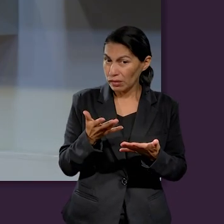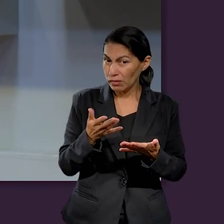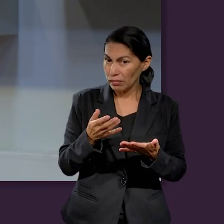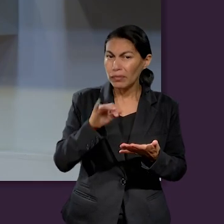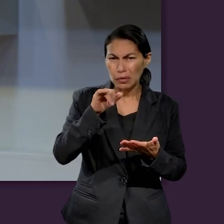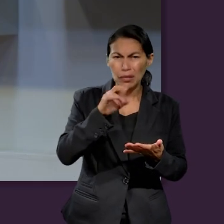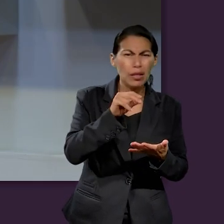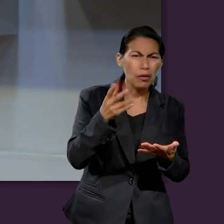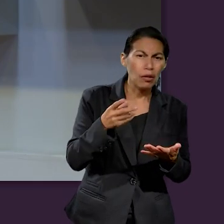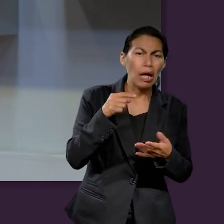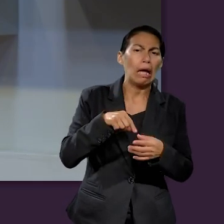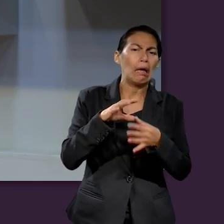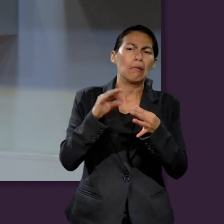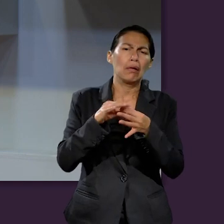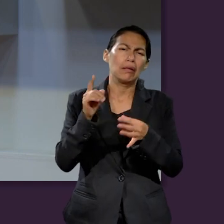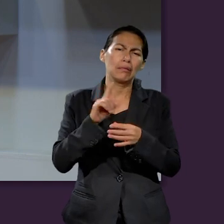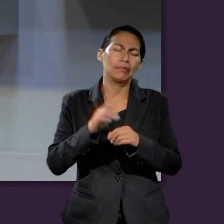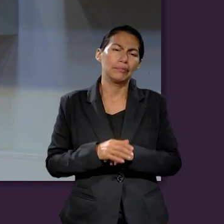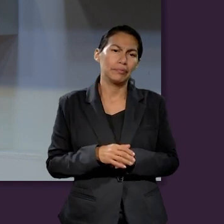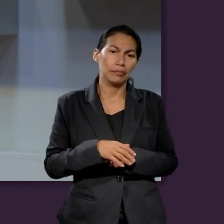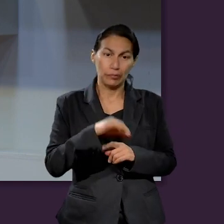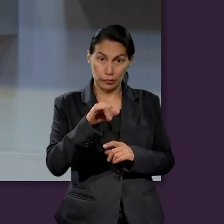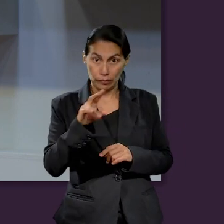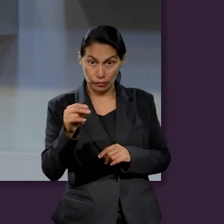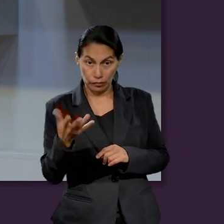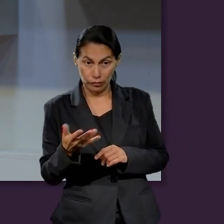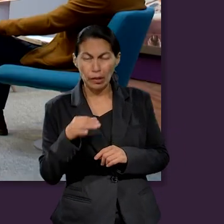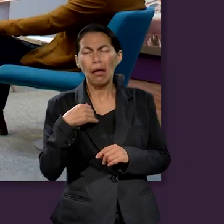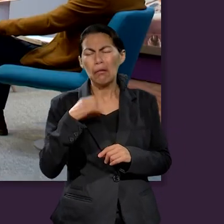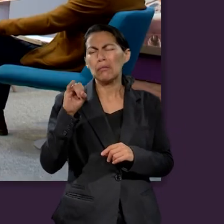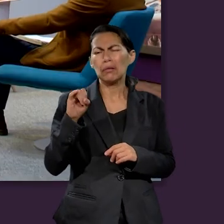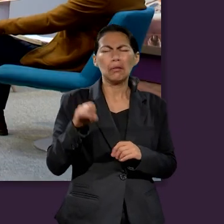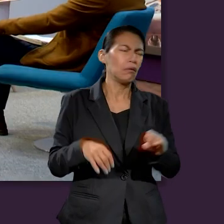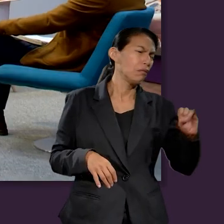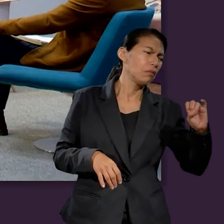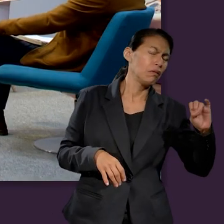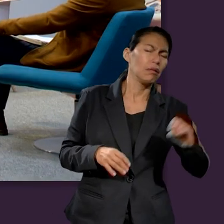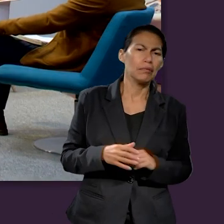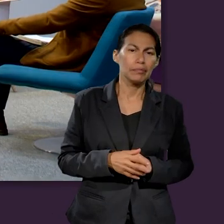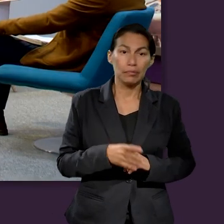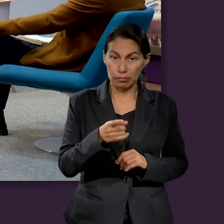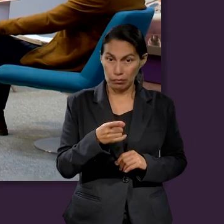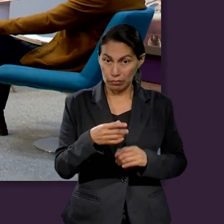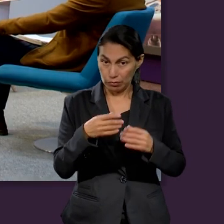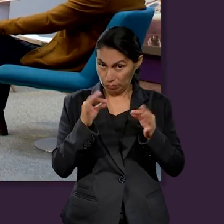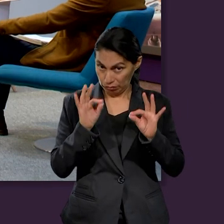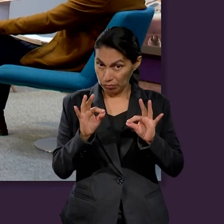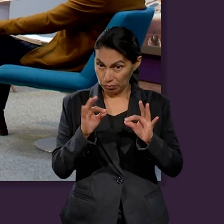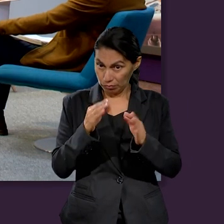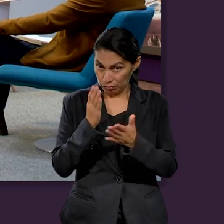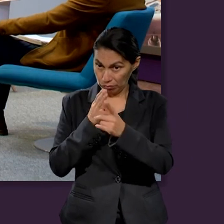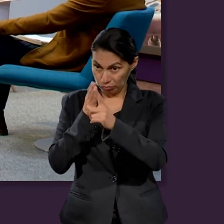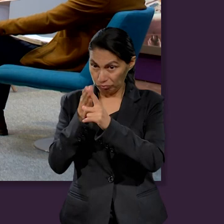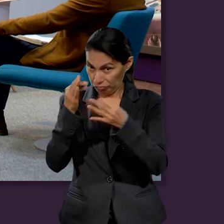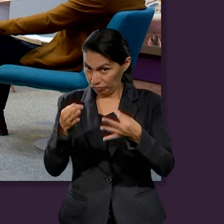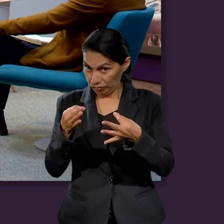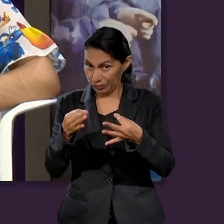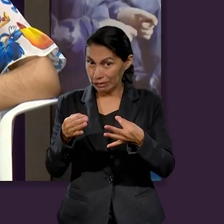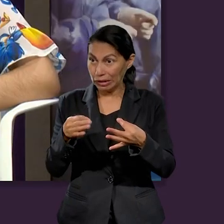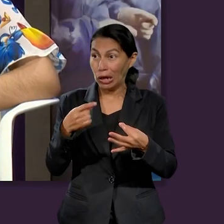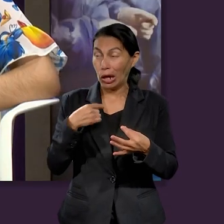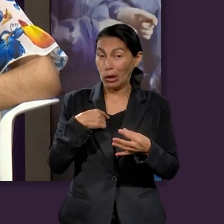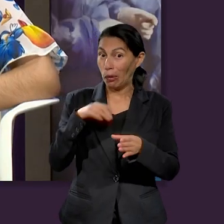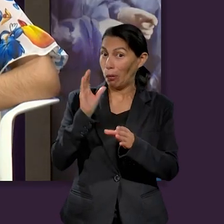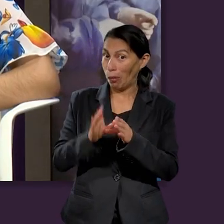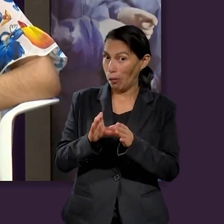financieramente? ¿Tienen algún programita financiero para el manejo de sus recursos en el semestre? ¿Sí o no? No me lo expliquen aquí porque... Sí,